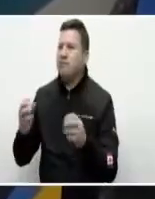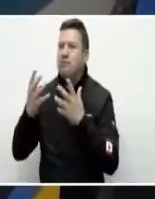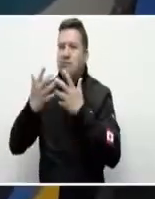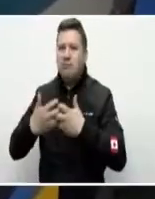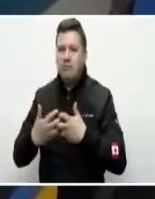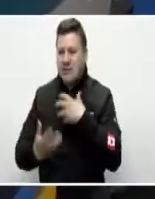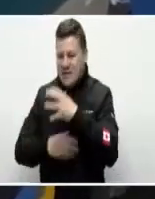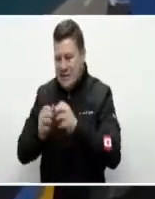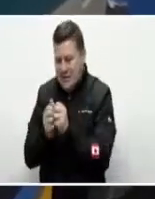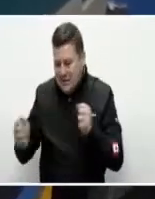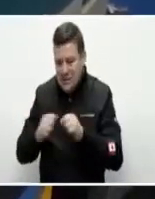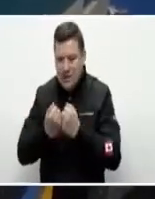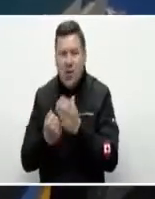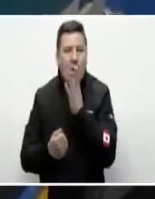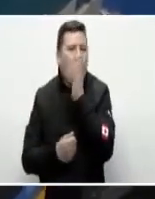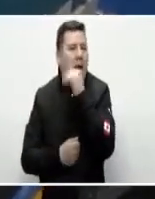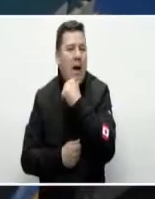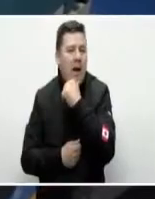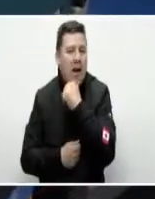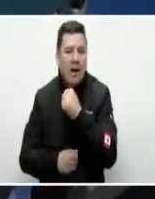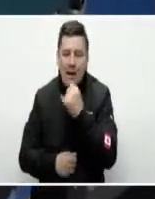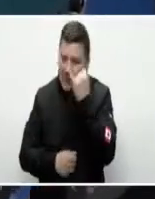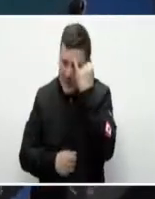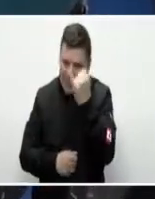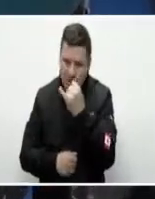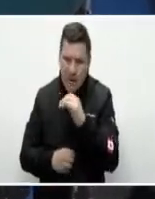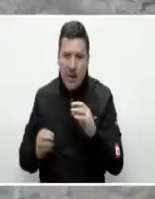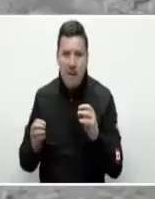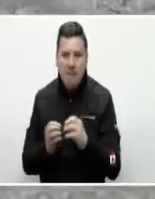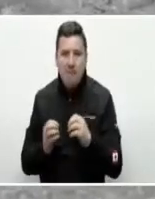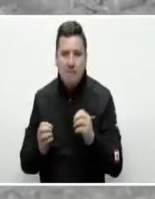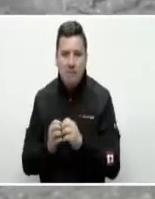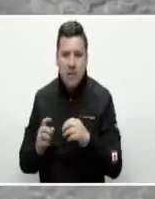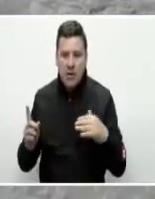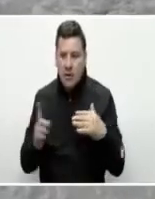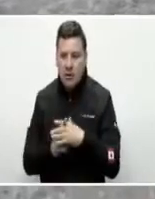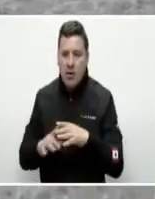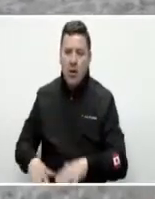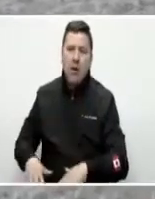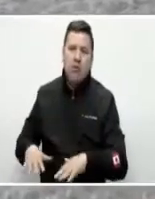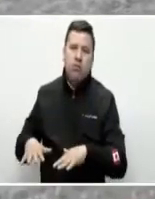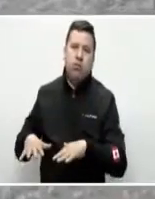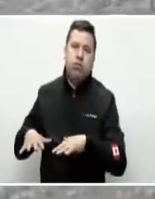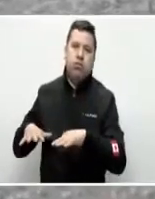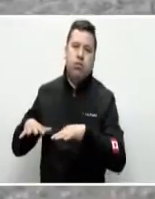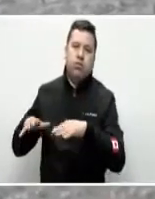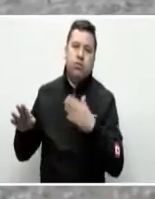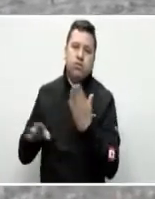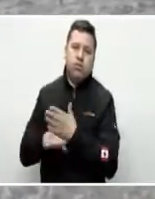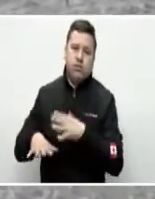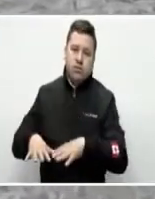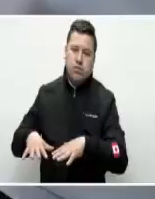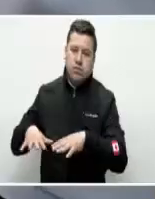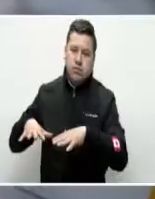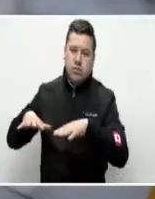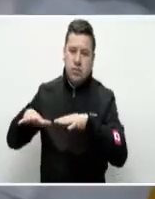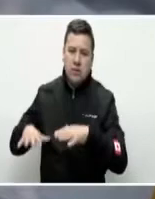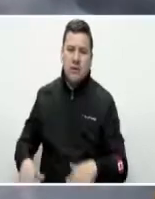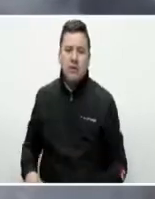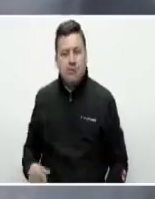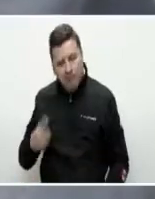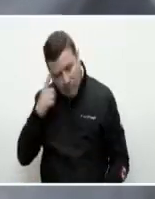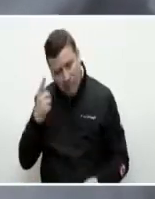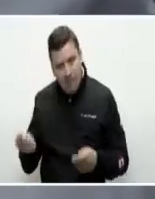industria que pueda transformarlos por lo tanto se irían acumulando y van afectando pues la flor y la fauna que tiene el municipio. La